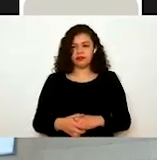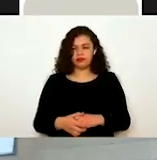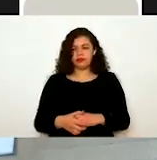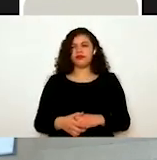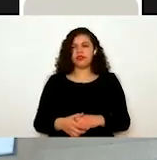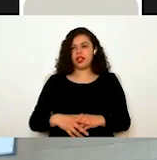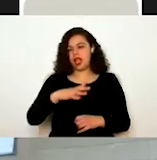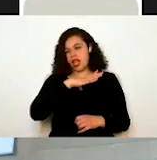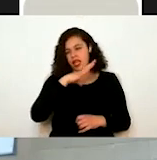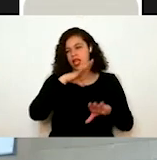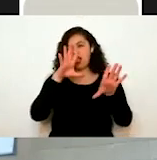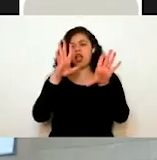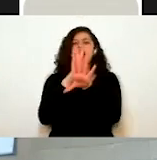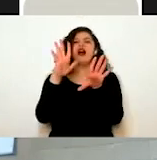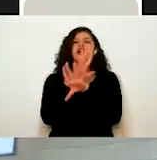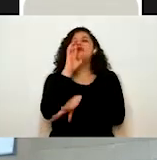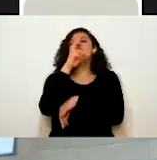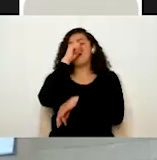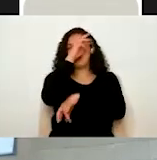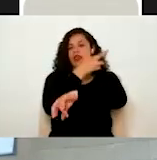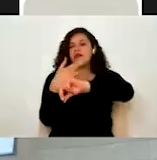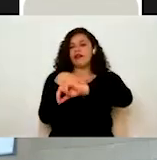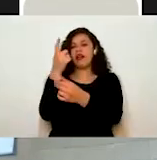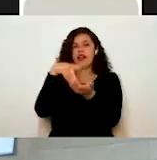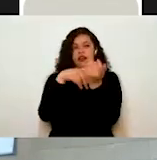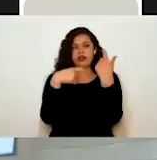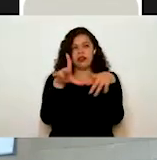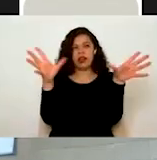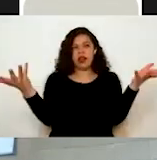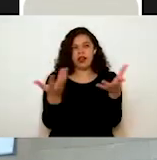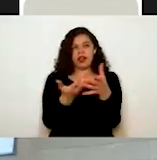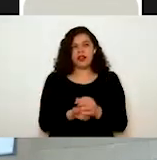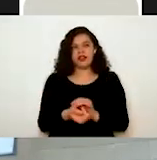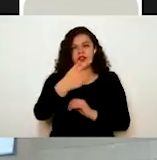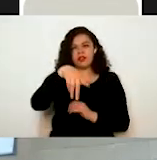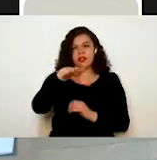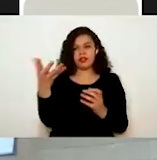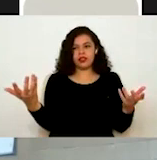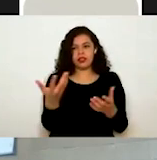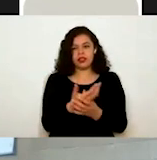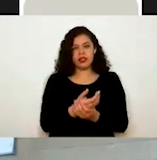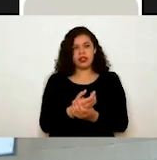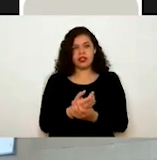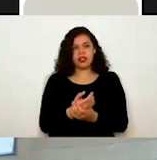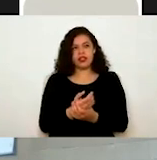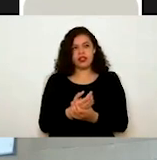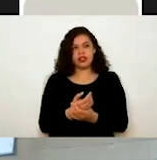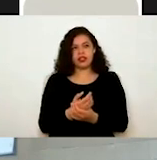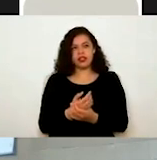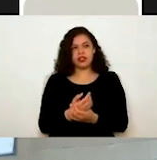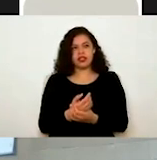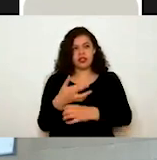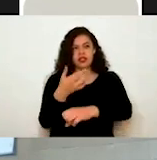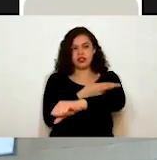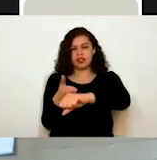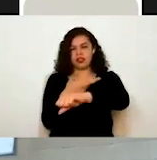mejoras y nuevos trámites que se han hecho en la plataforma. Si ustedes, eh, han utilizado trámita digital, eh, bueno, es una plataforma que ya